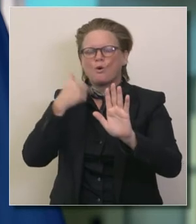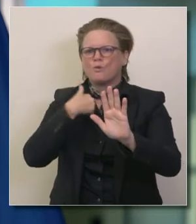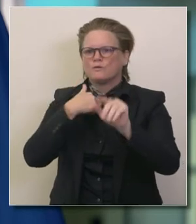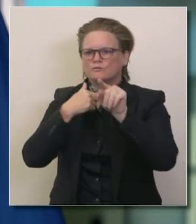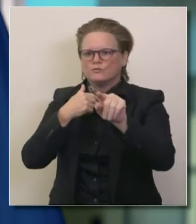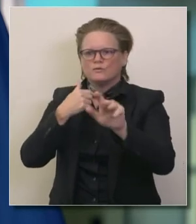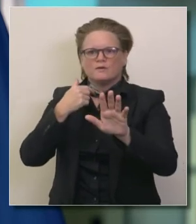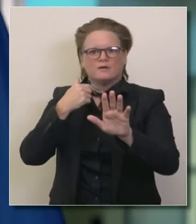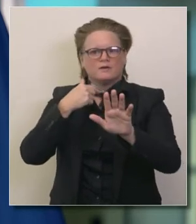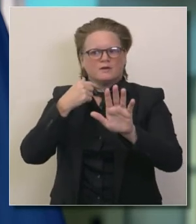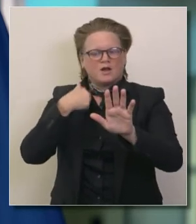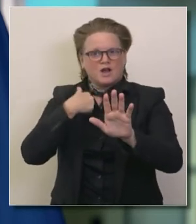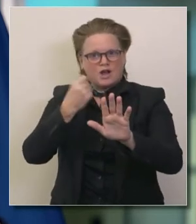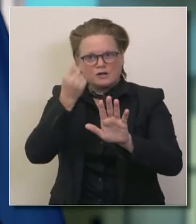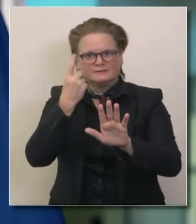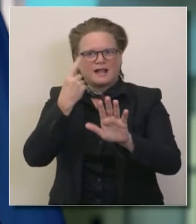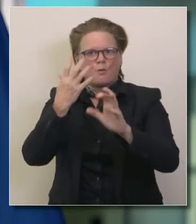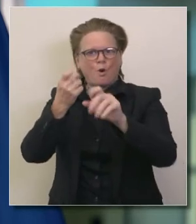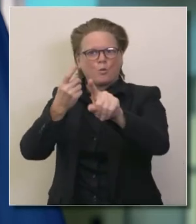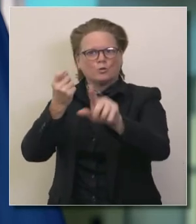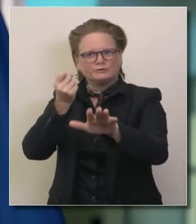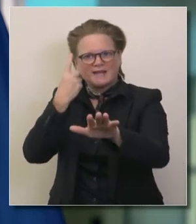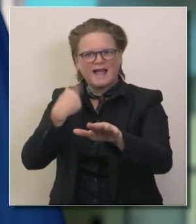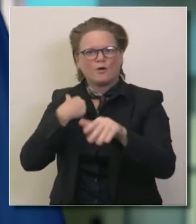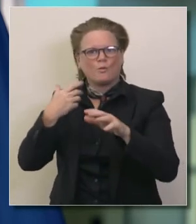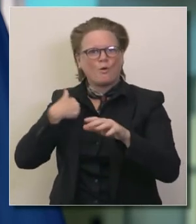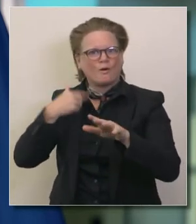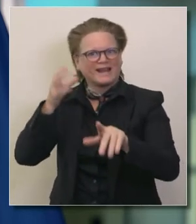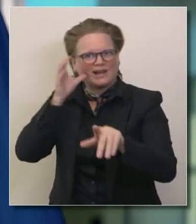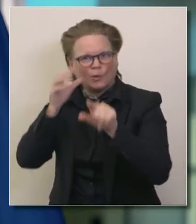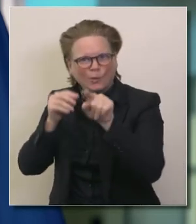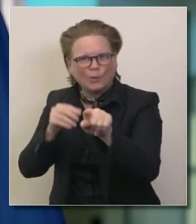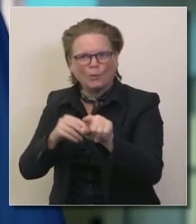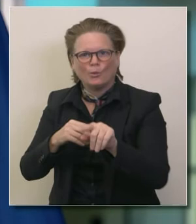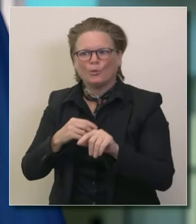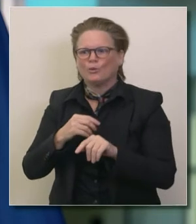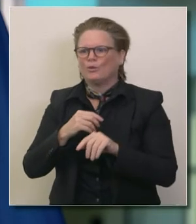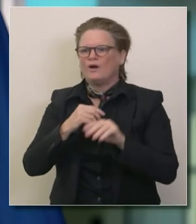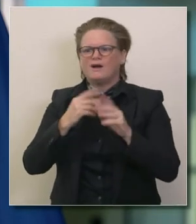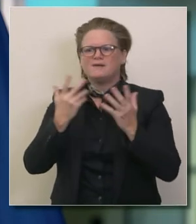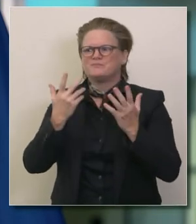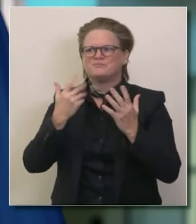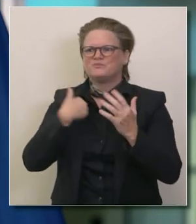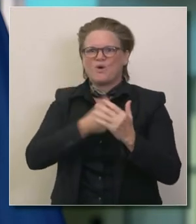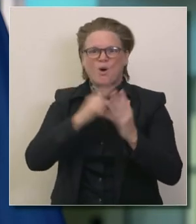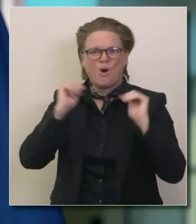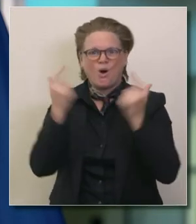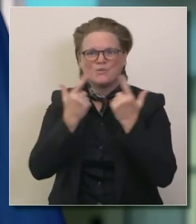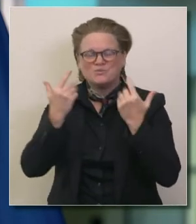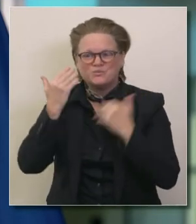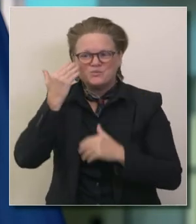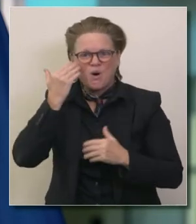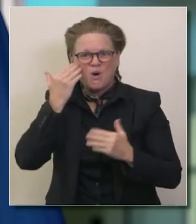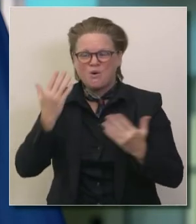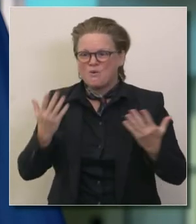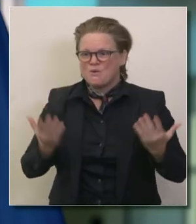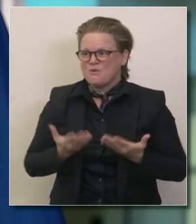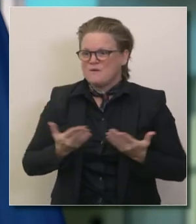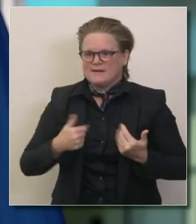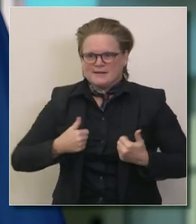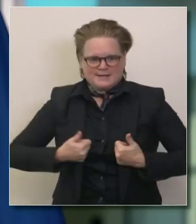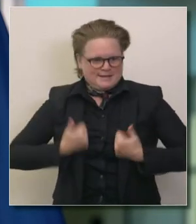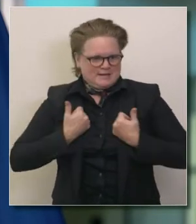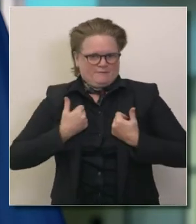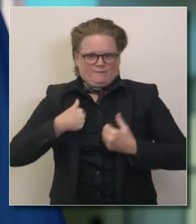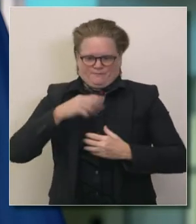puedan oír esta congruencia porque esto no es una cosa intelectual para mí literalmente como alguien que se encuentra aquí